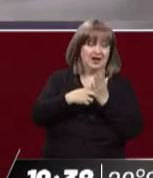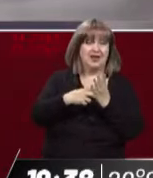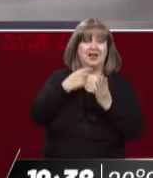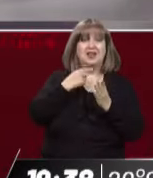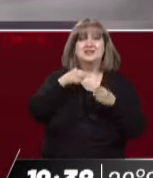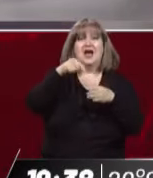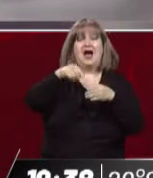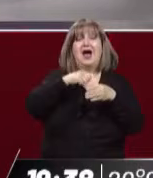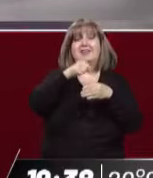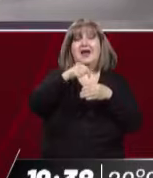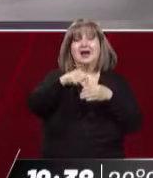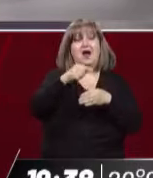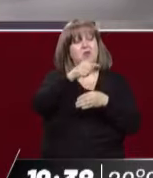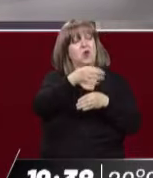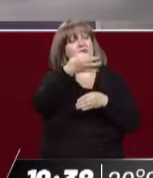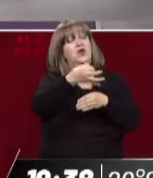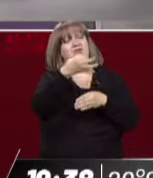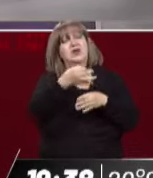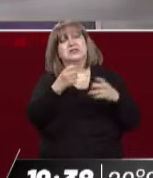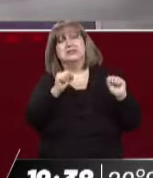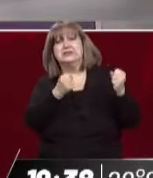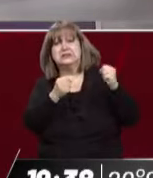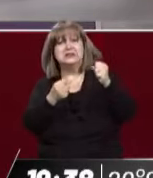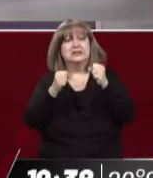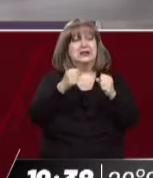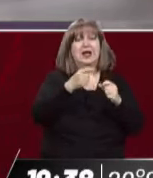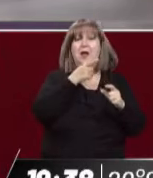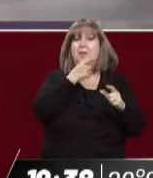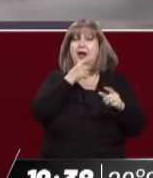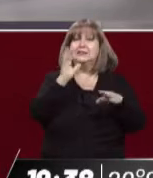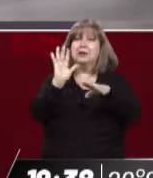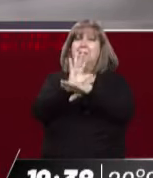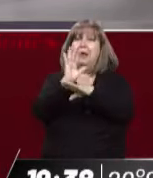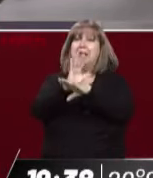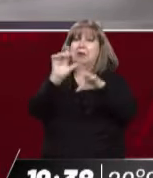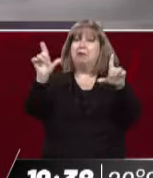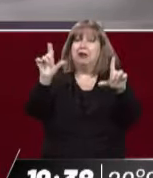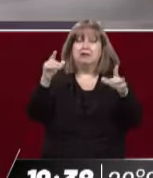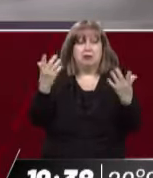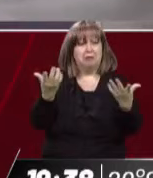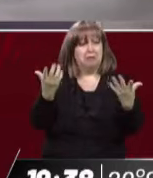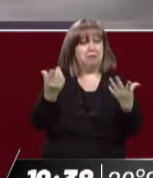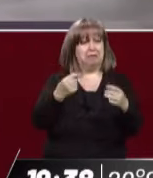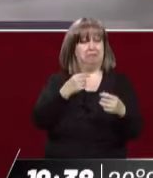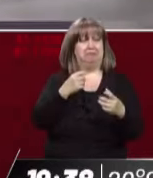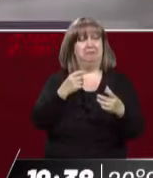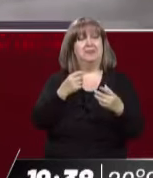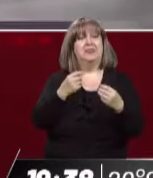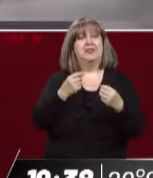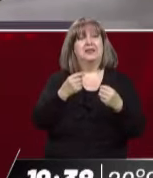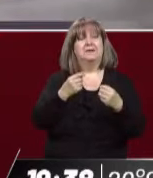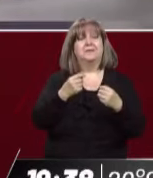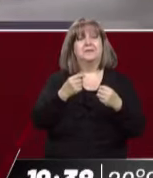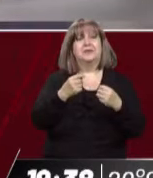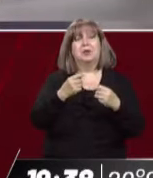hasta acá has logrado notoriedad, has logrado tensión, es como que la película se habla a sí mismo, los guionistas se hablan a sí mismos, pero se dicen,